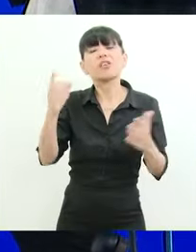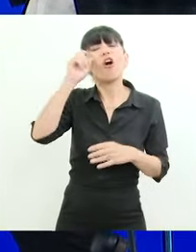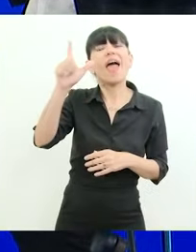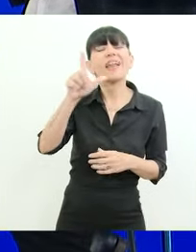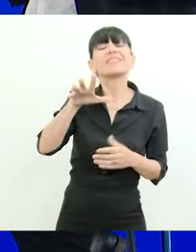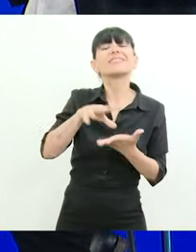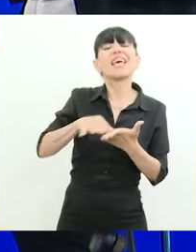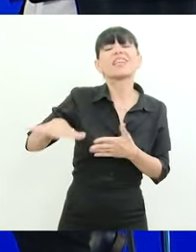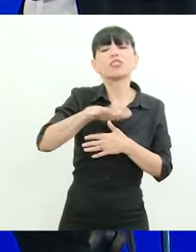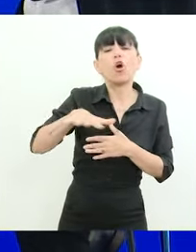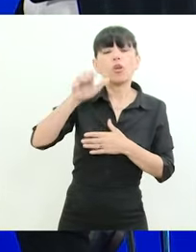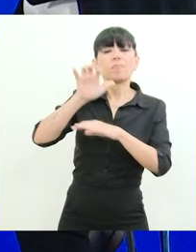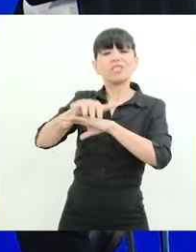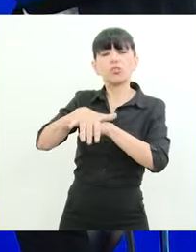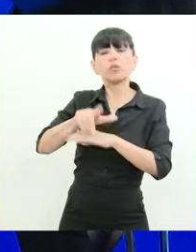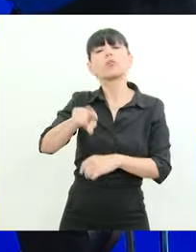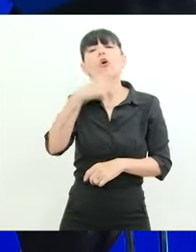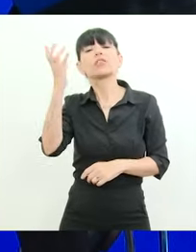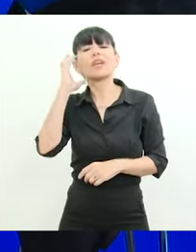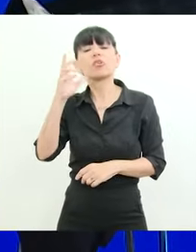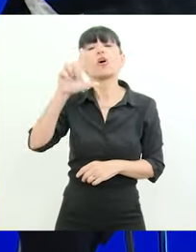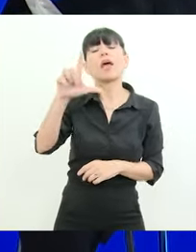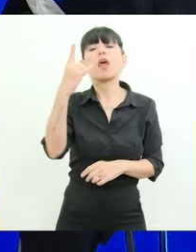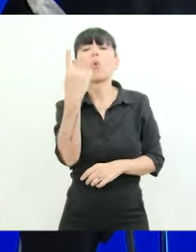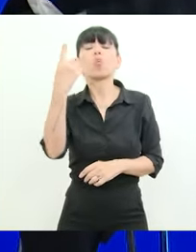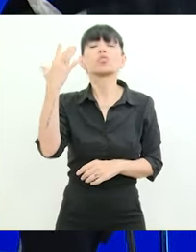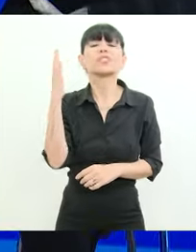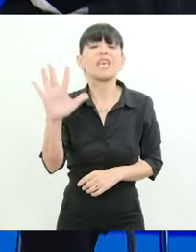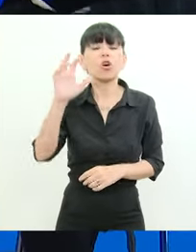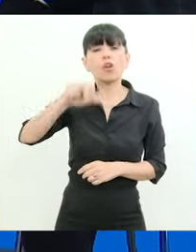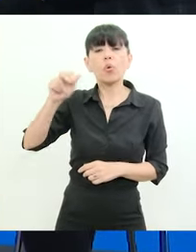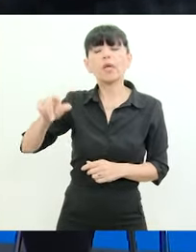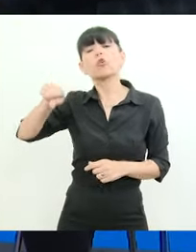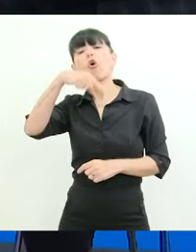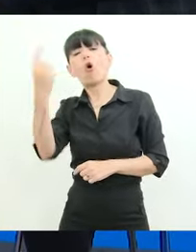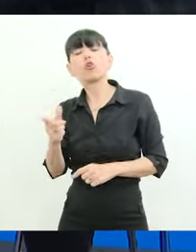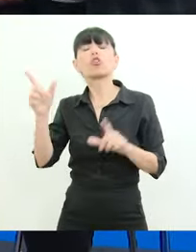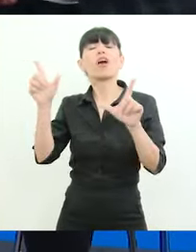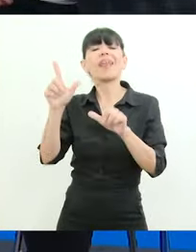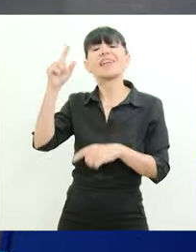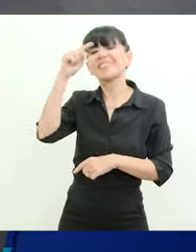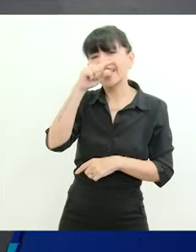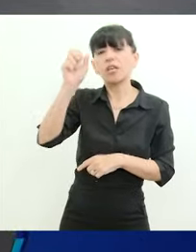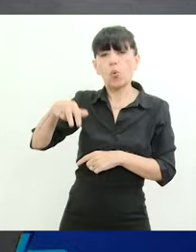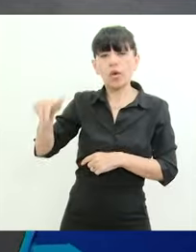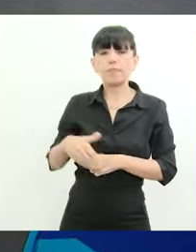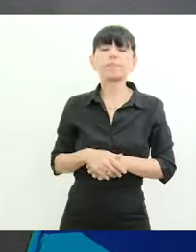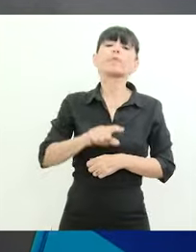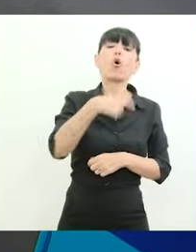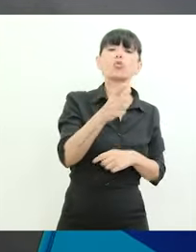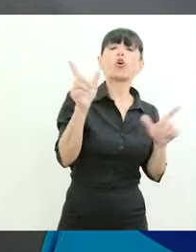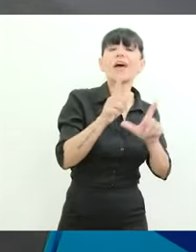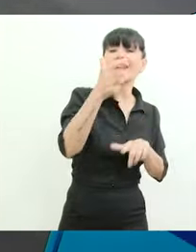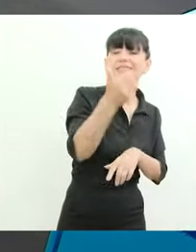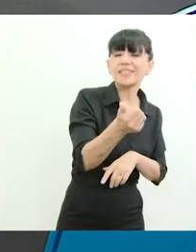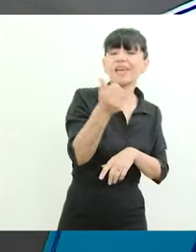de Misiones radio LU5 de Neuquén canal 7 también de Neuquén canal 6 de Río Negro